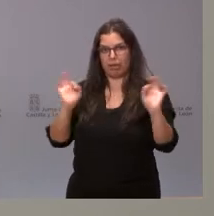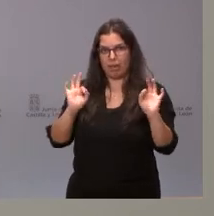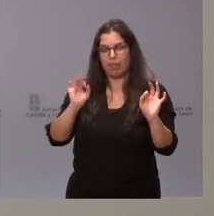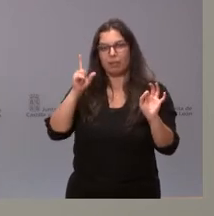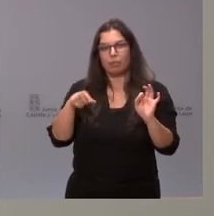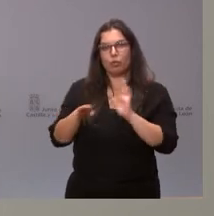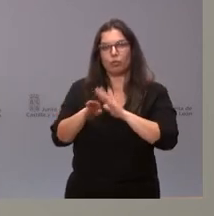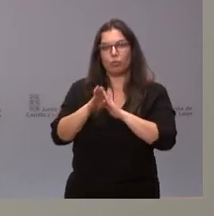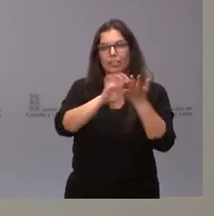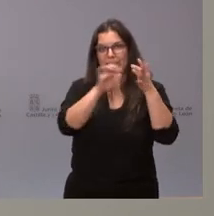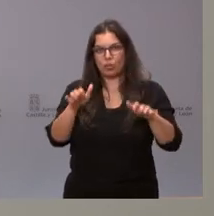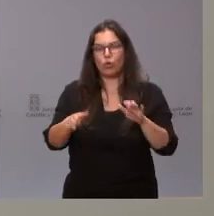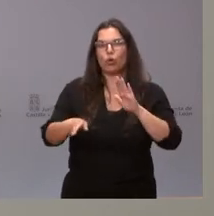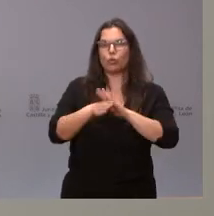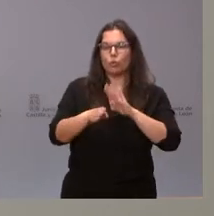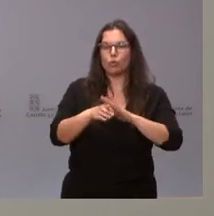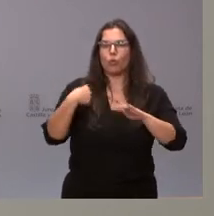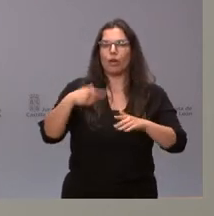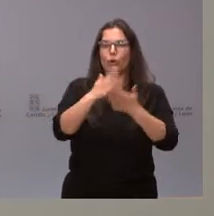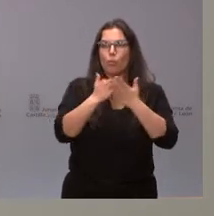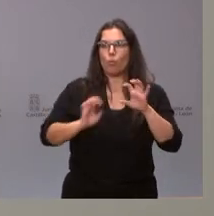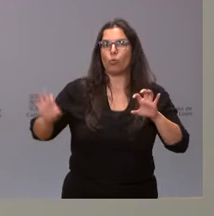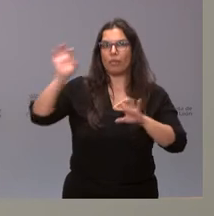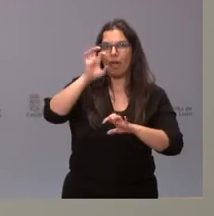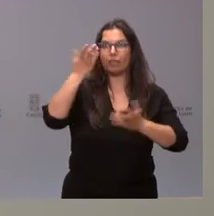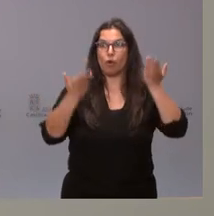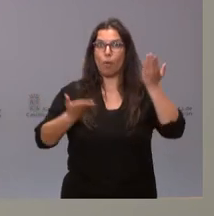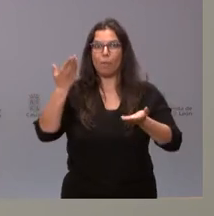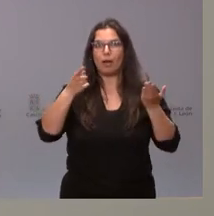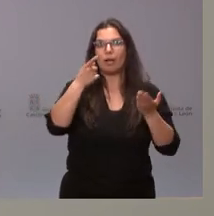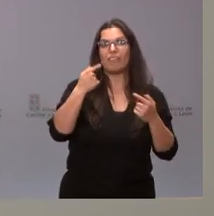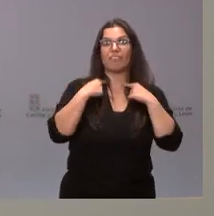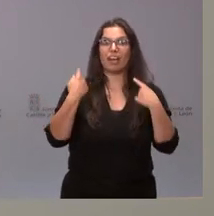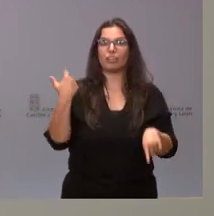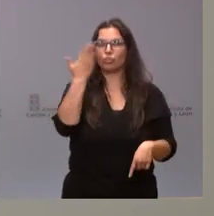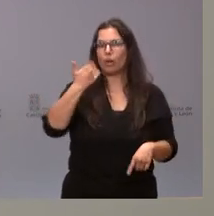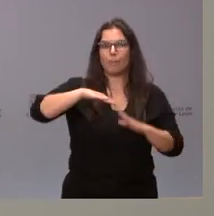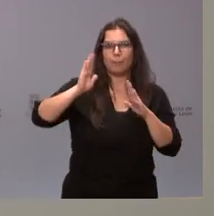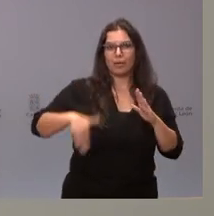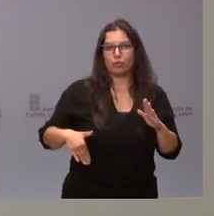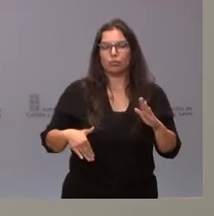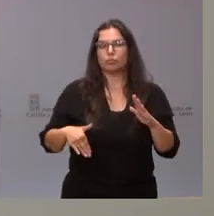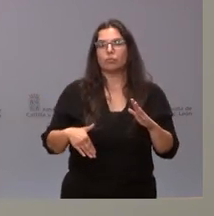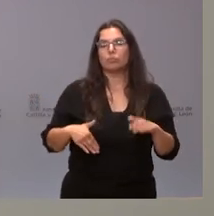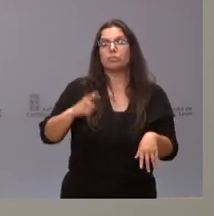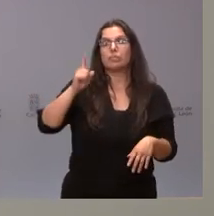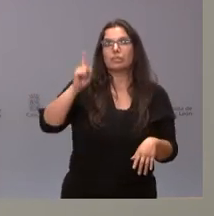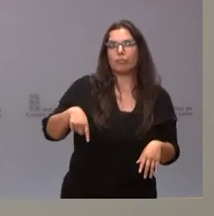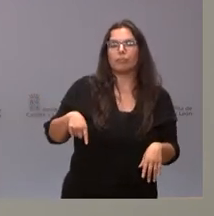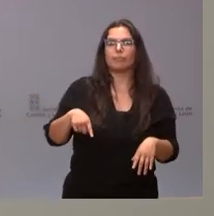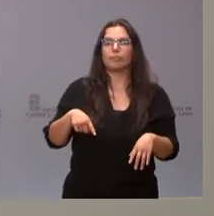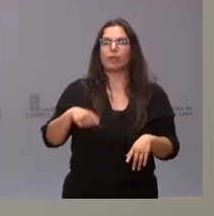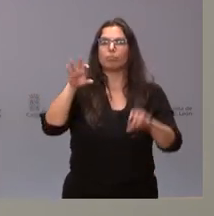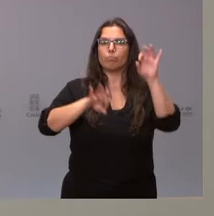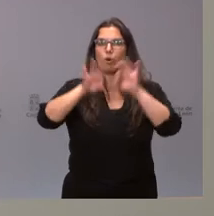consiguiendo que Castilla y León esté entre las comunidades autónomas con menos índice de fracaso escolar, entre las comunidades autónomas donde haya más